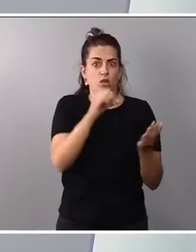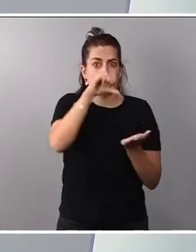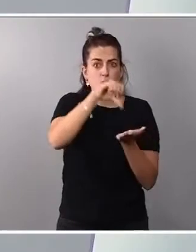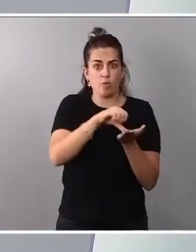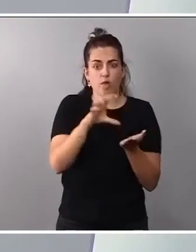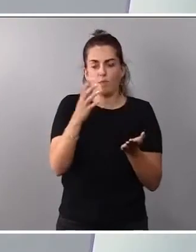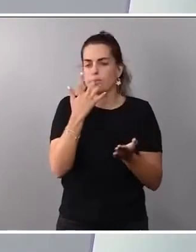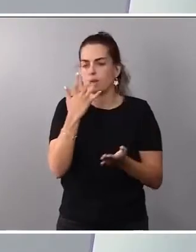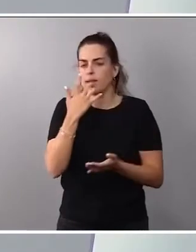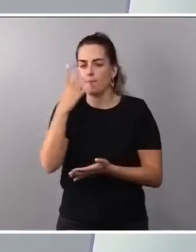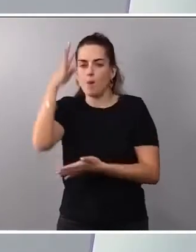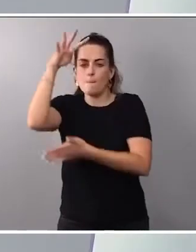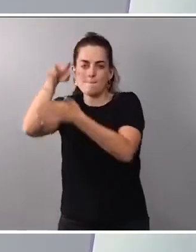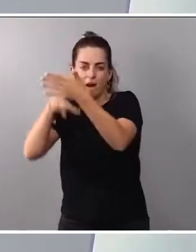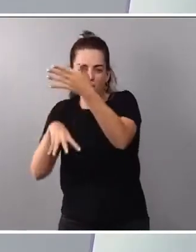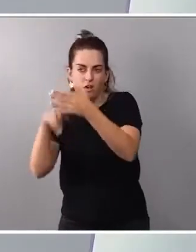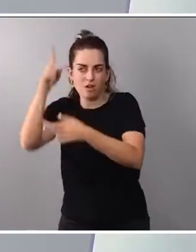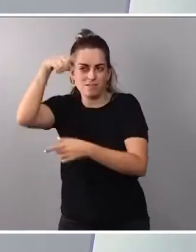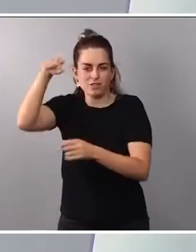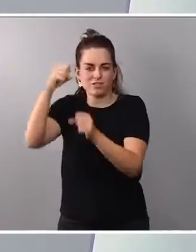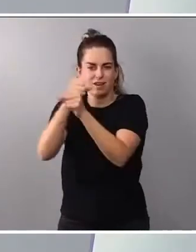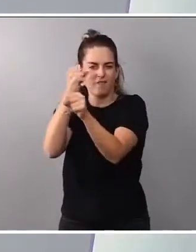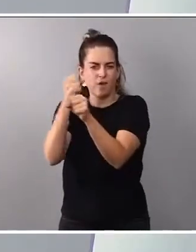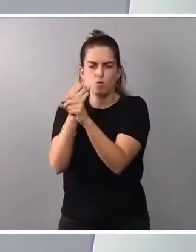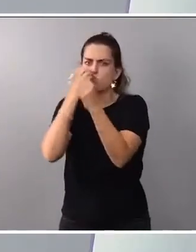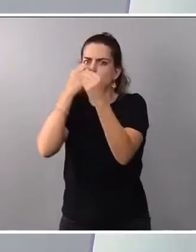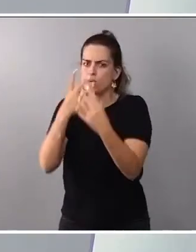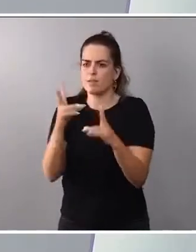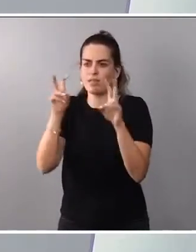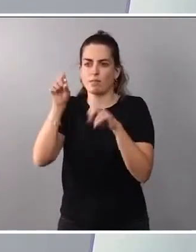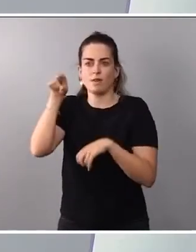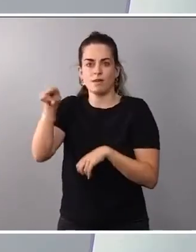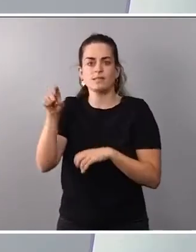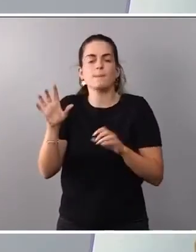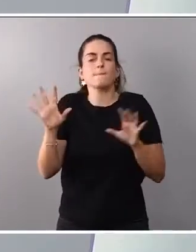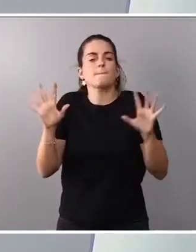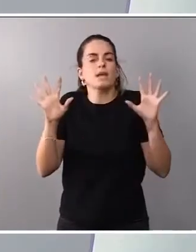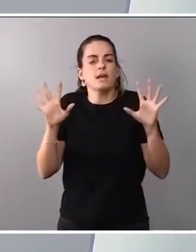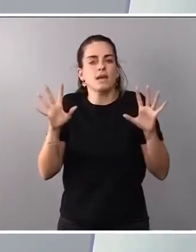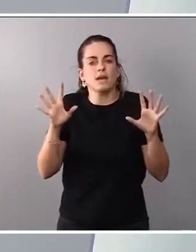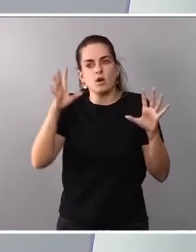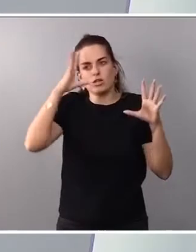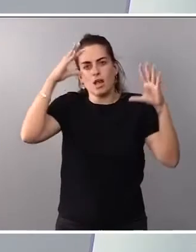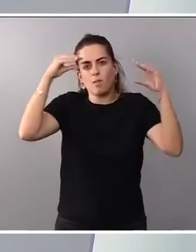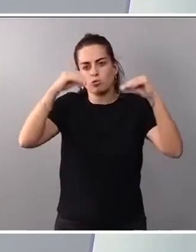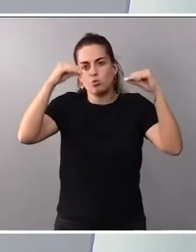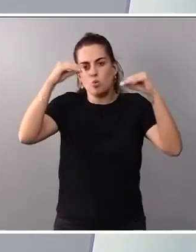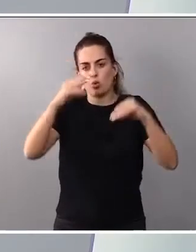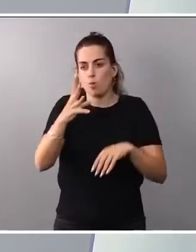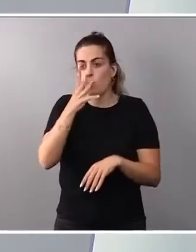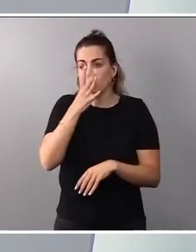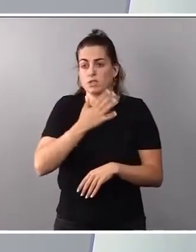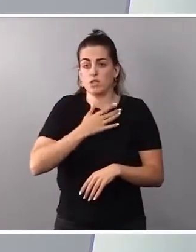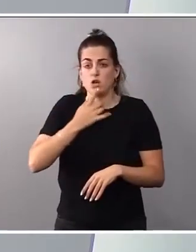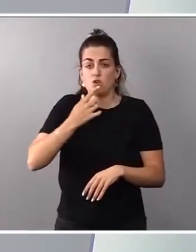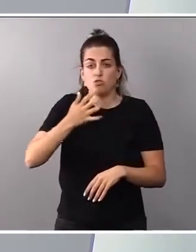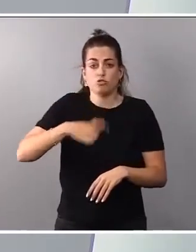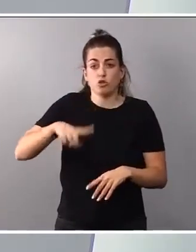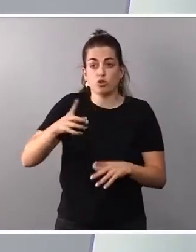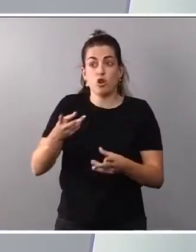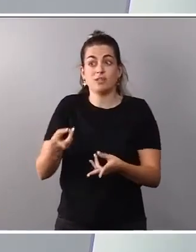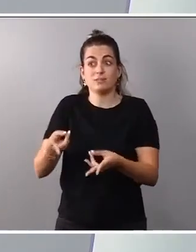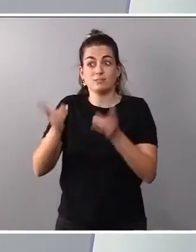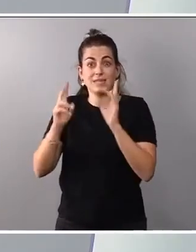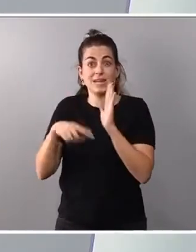que están trabajando muy bien en esta materia, pero sería absurdo que no les permitiésemos legalmente poder seguir